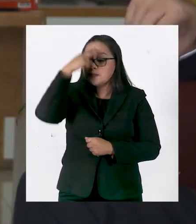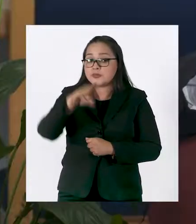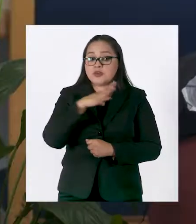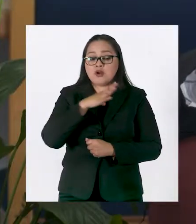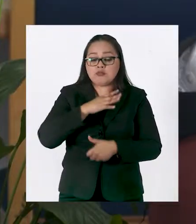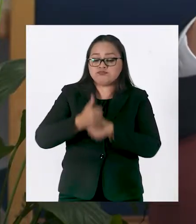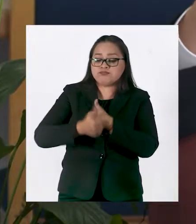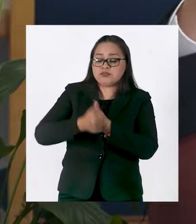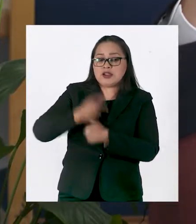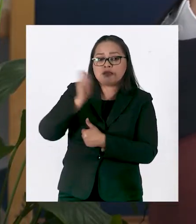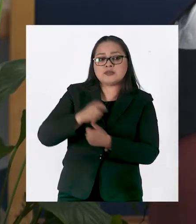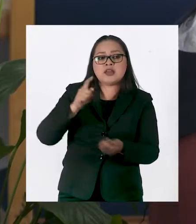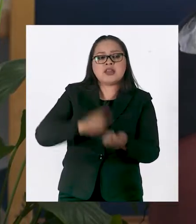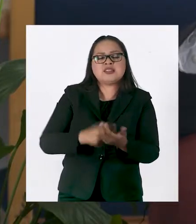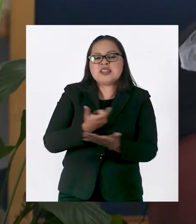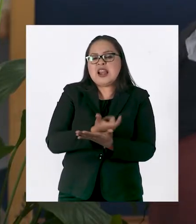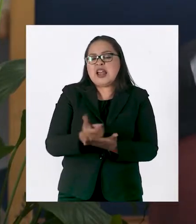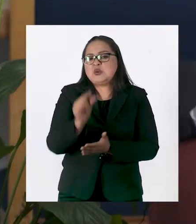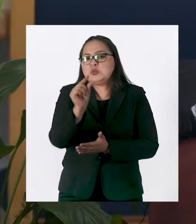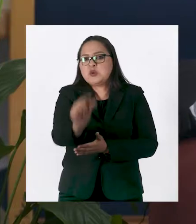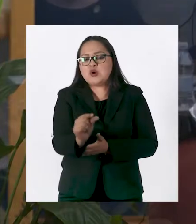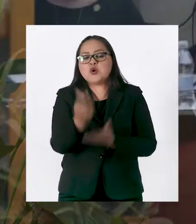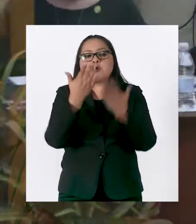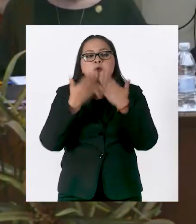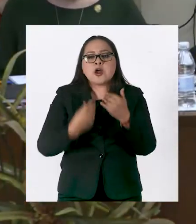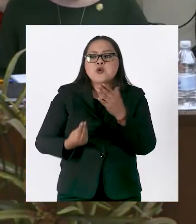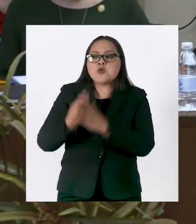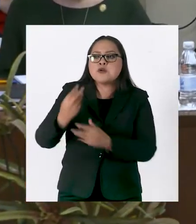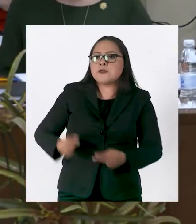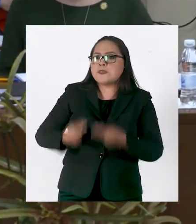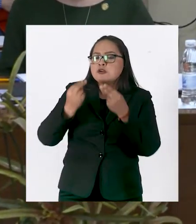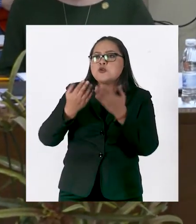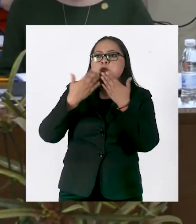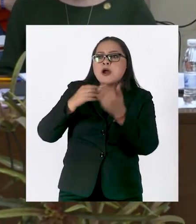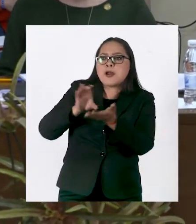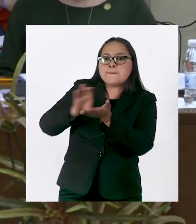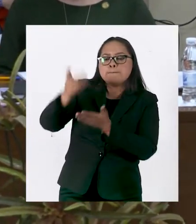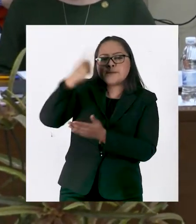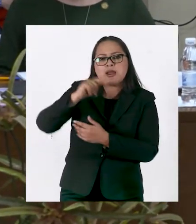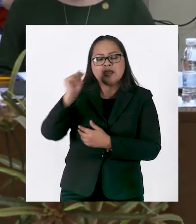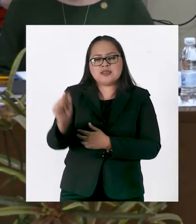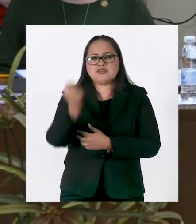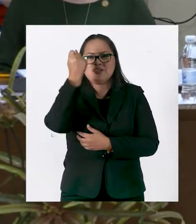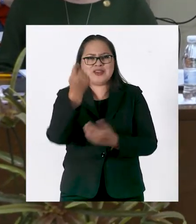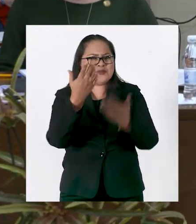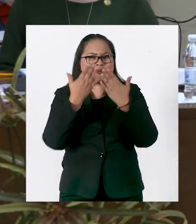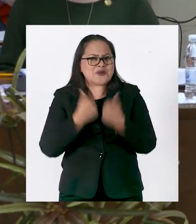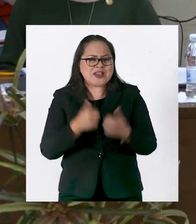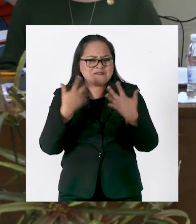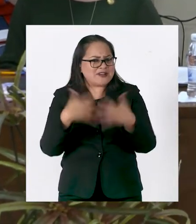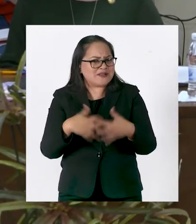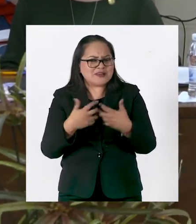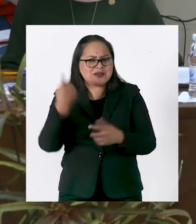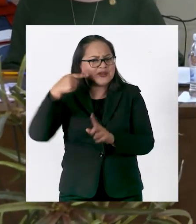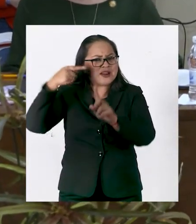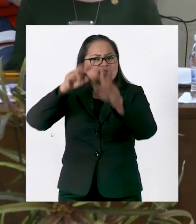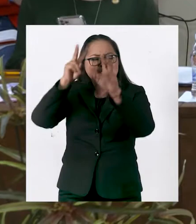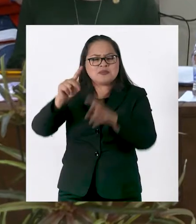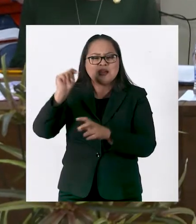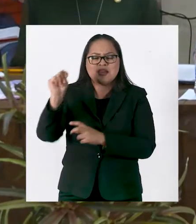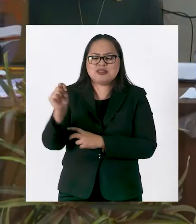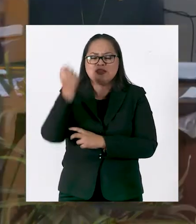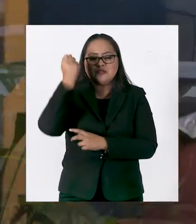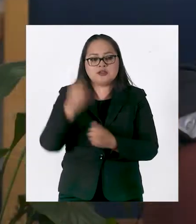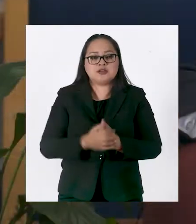la competitividad está descargada en el bajo salario y no hay inversión en innovación tecnológica, no tenemos industria. Estamos